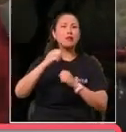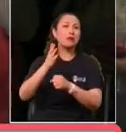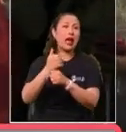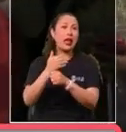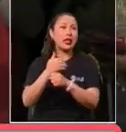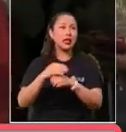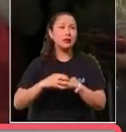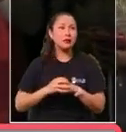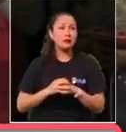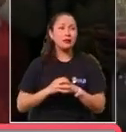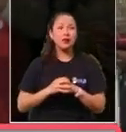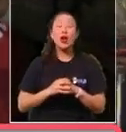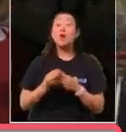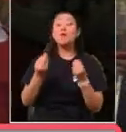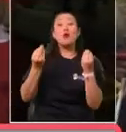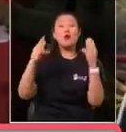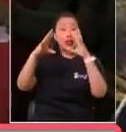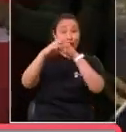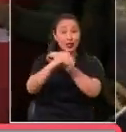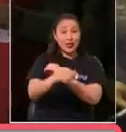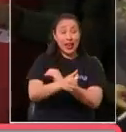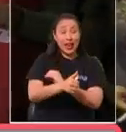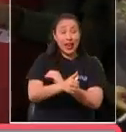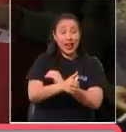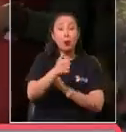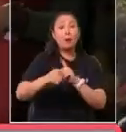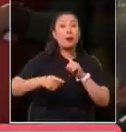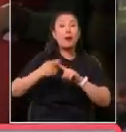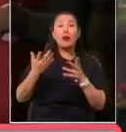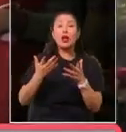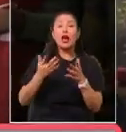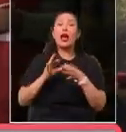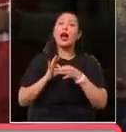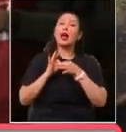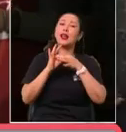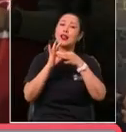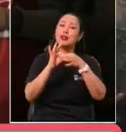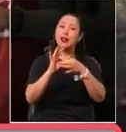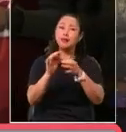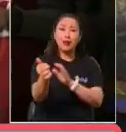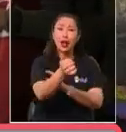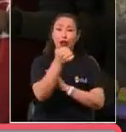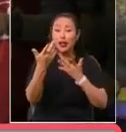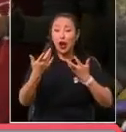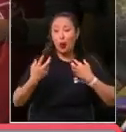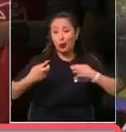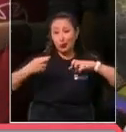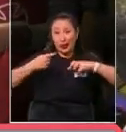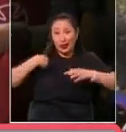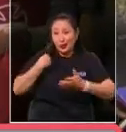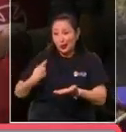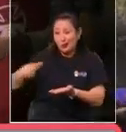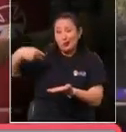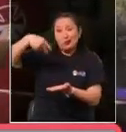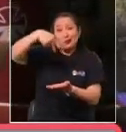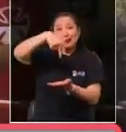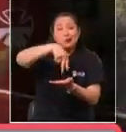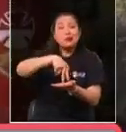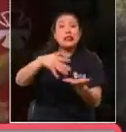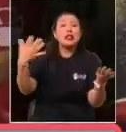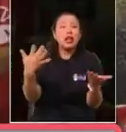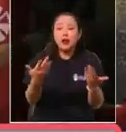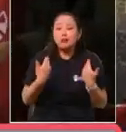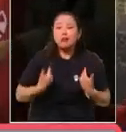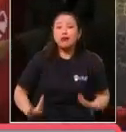Cuéntenos. Hola, buenas noches a todos. Primero, darle la gracia a todos por esta oportunidad de estar acá presente. y tratando de hacer,